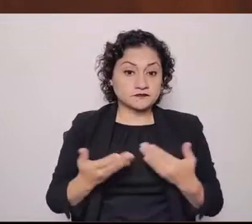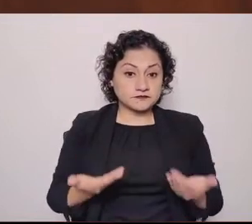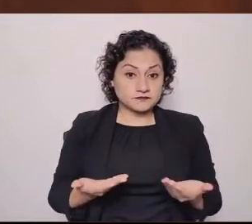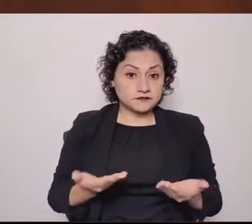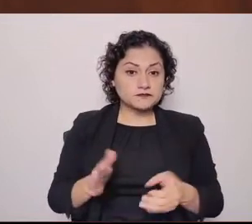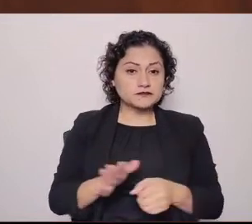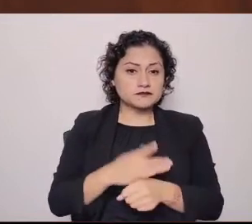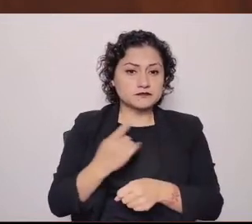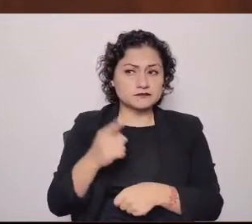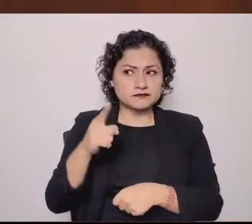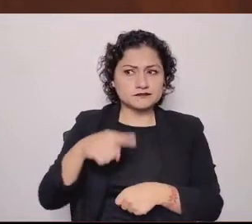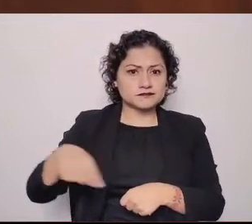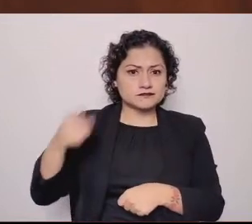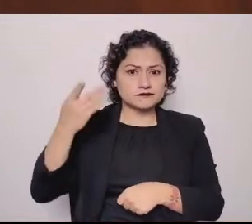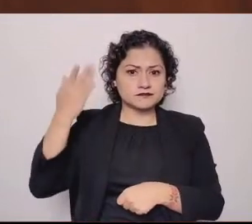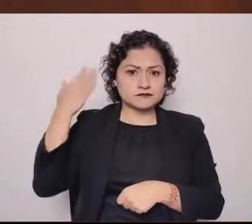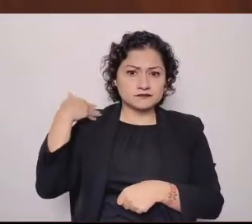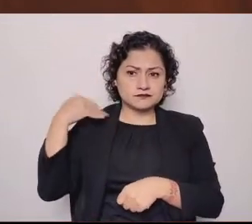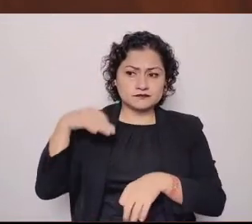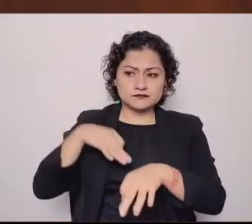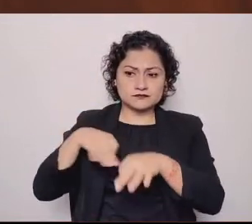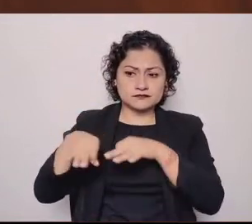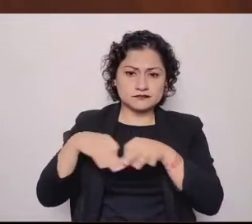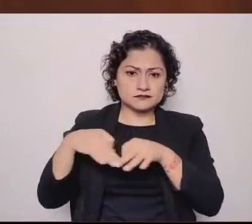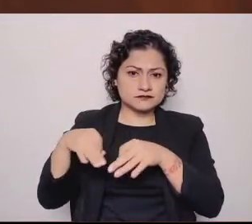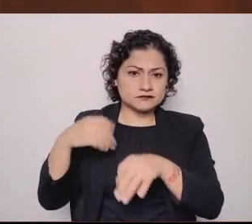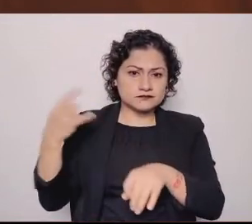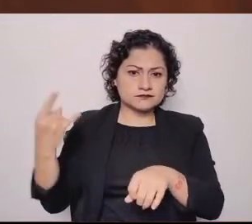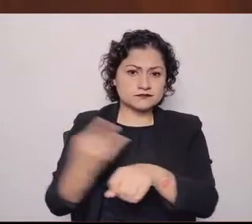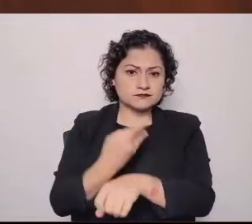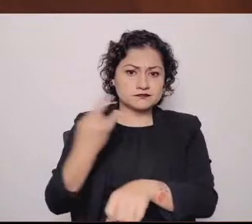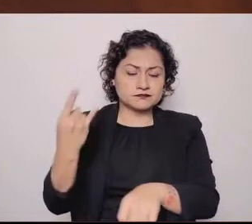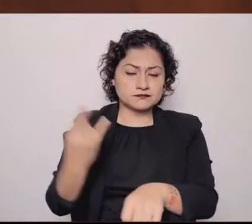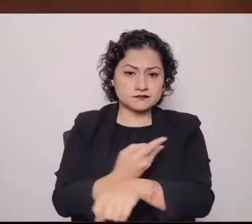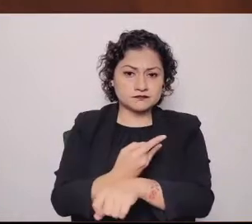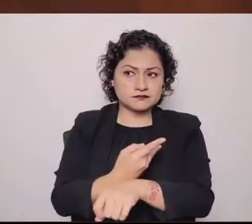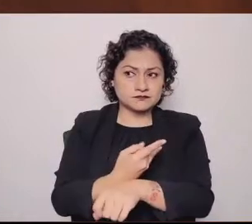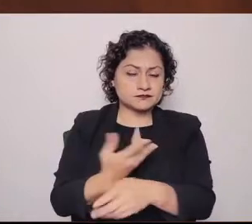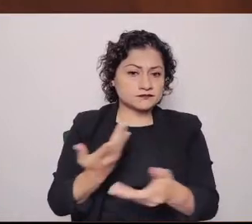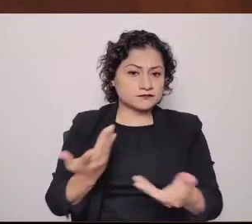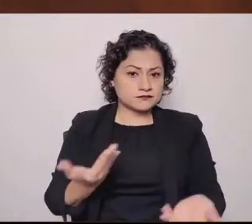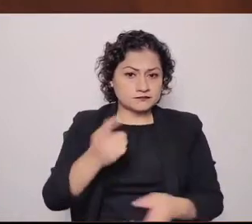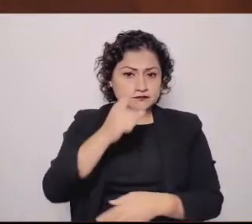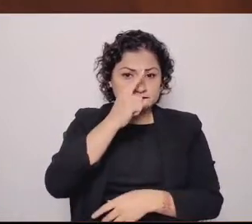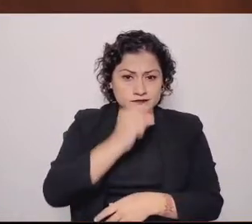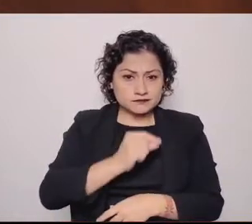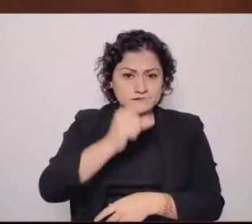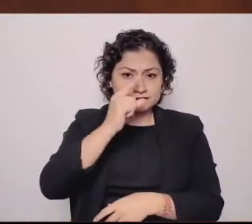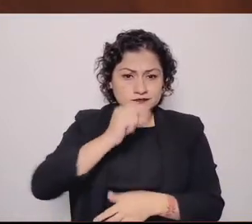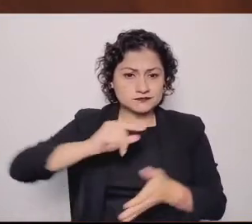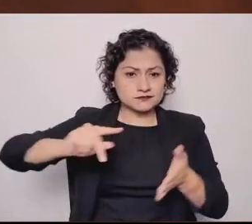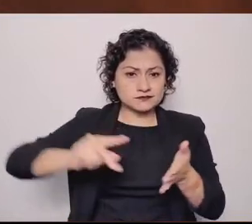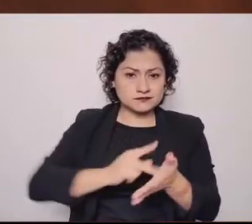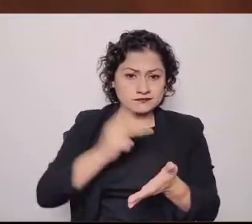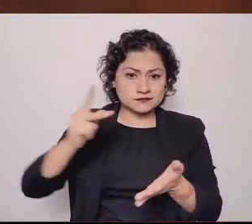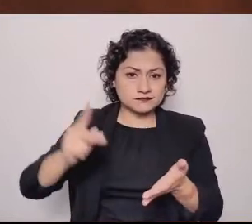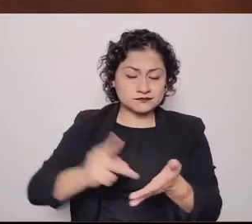ante quienes en el pasado han fallado de forma repetida. Hoy,